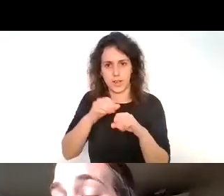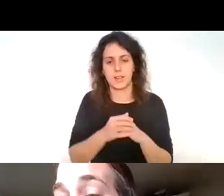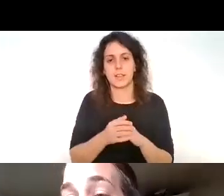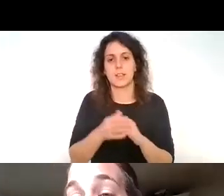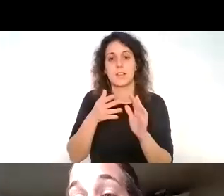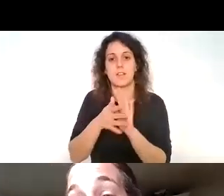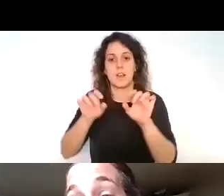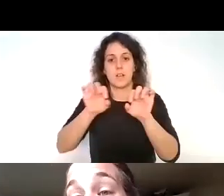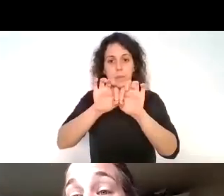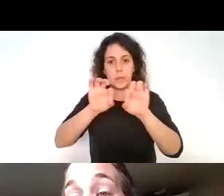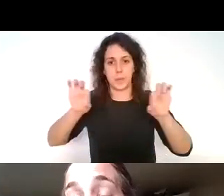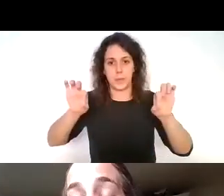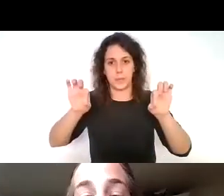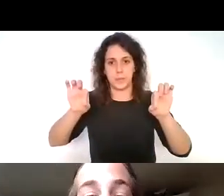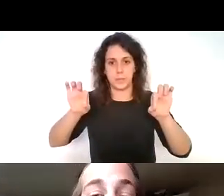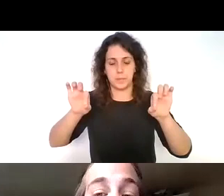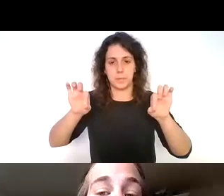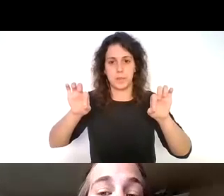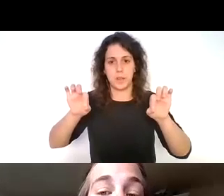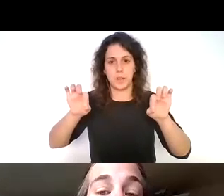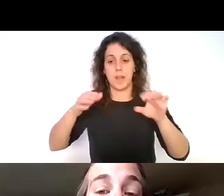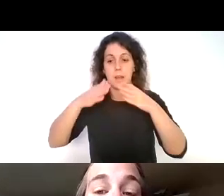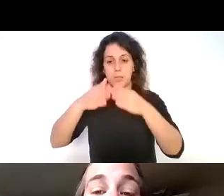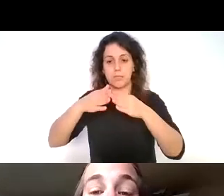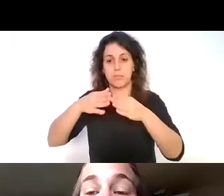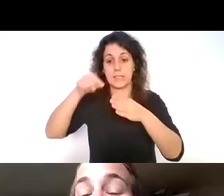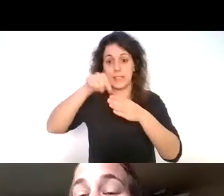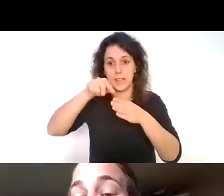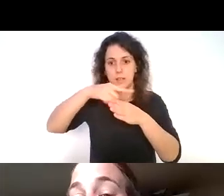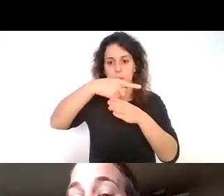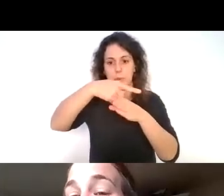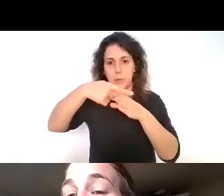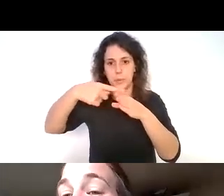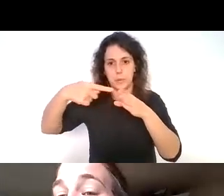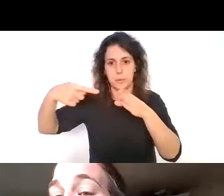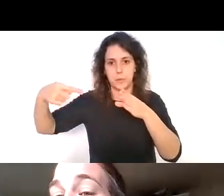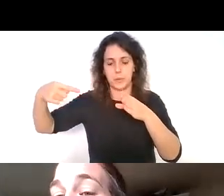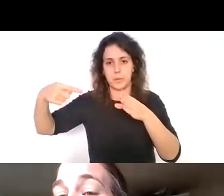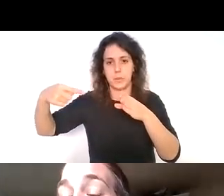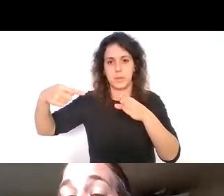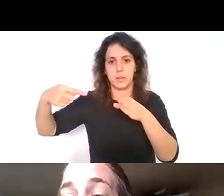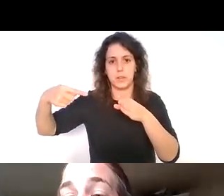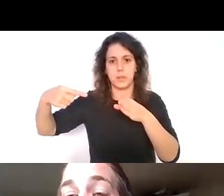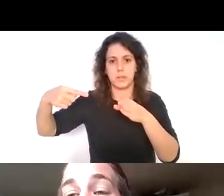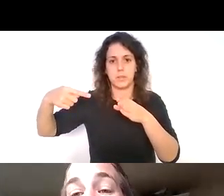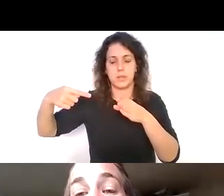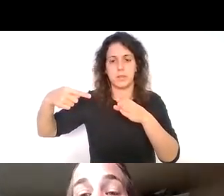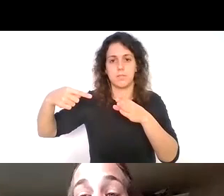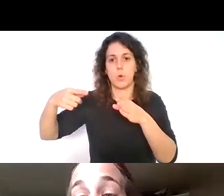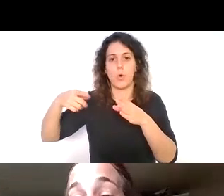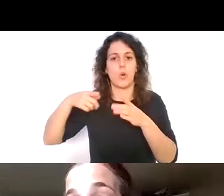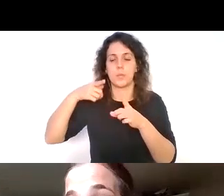en la popa en la popa se posiciona ese estabilizador y simplemente le viene a brindar